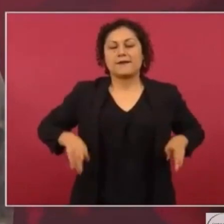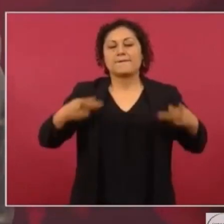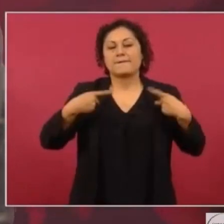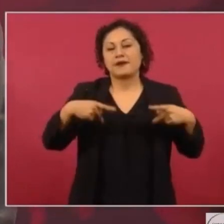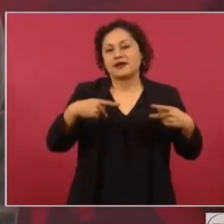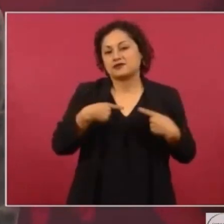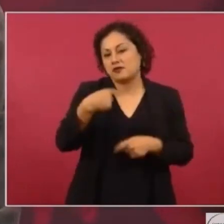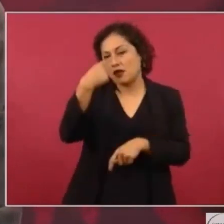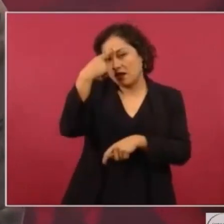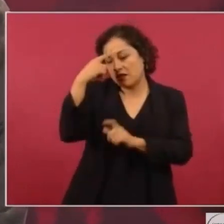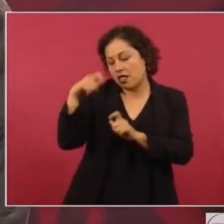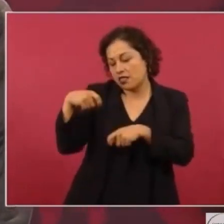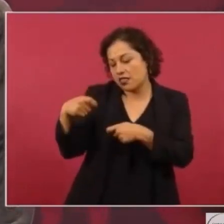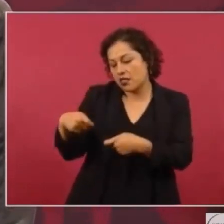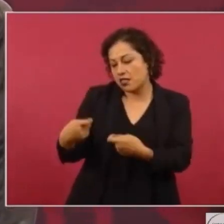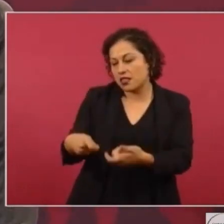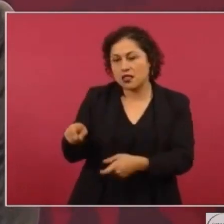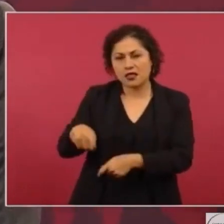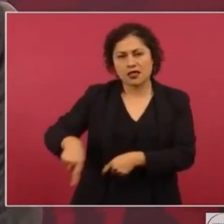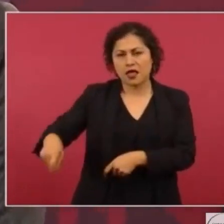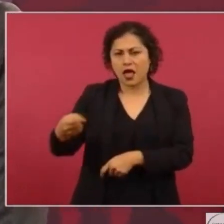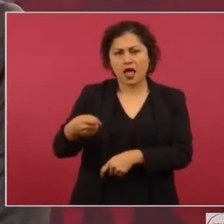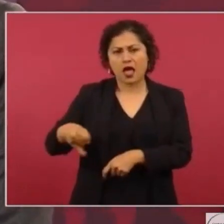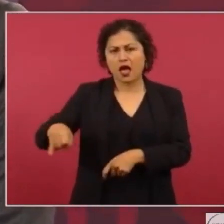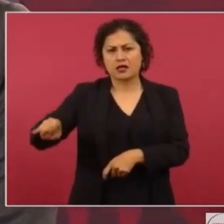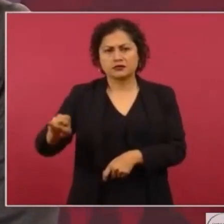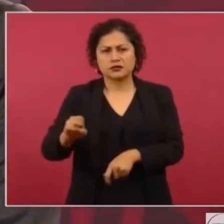tiran la piedra y esconden la mano